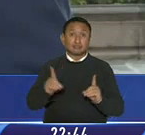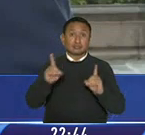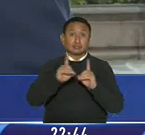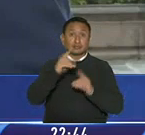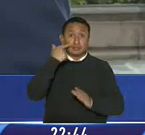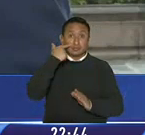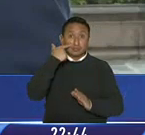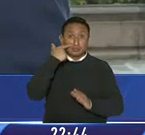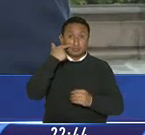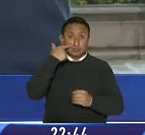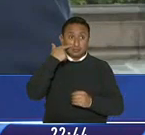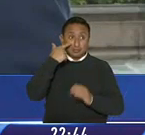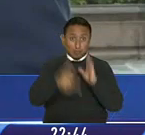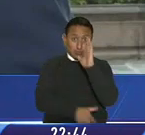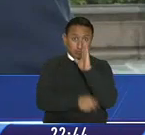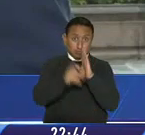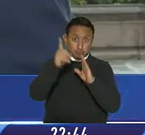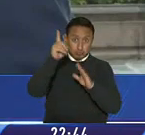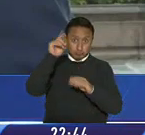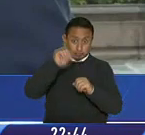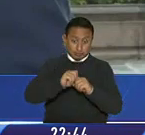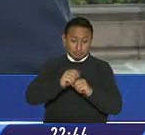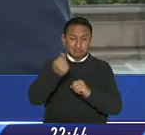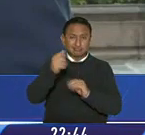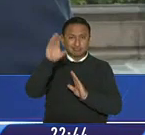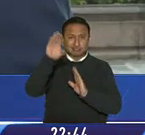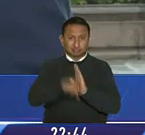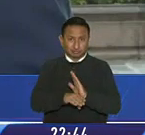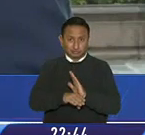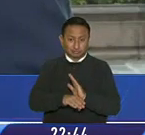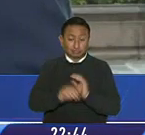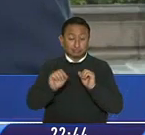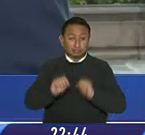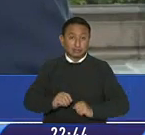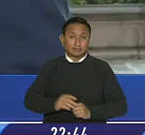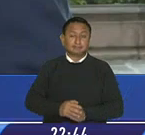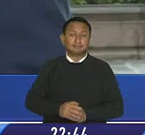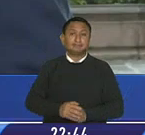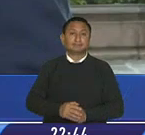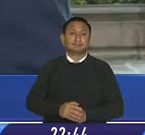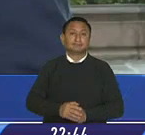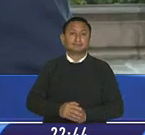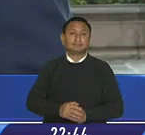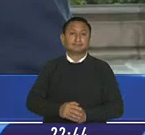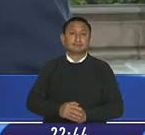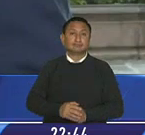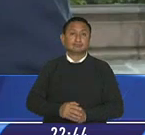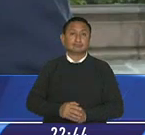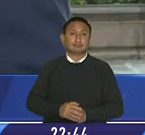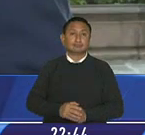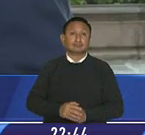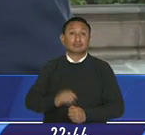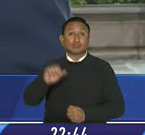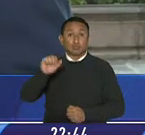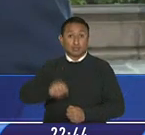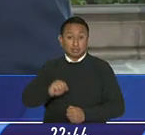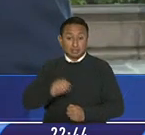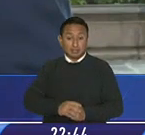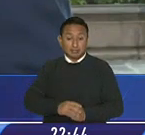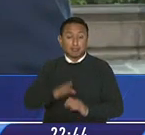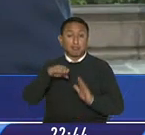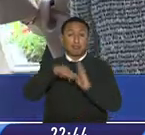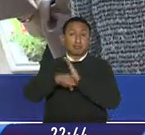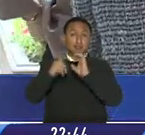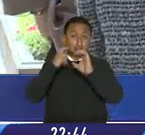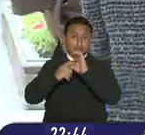ese déficit sea aún menor inclusive también tenemos la posibilidad de la venta del Banco del